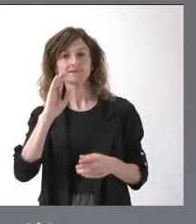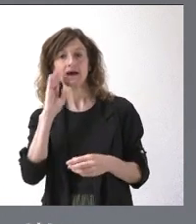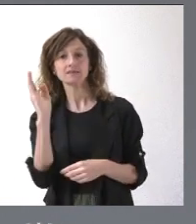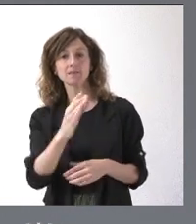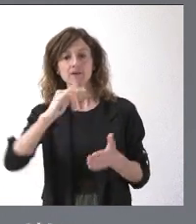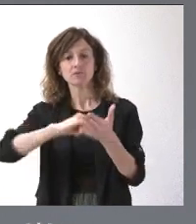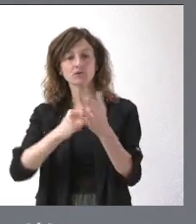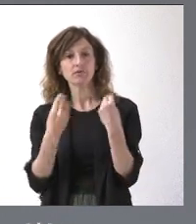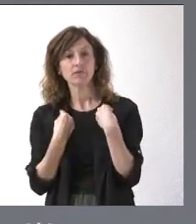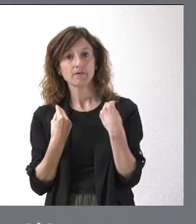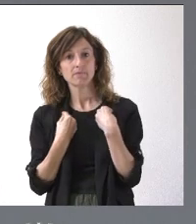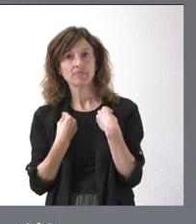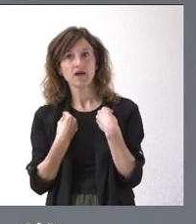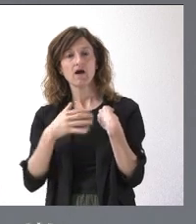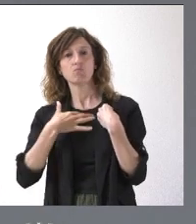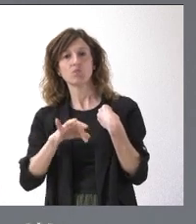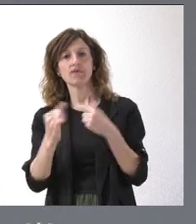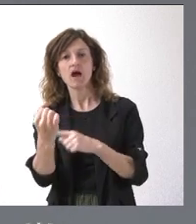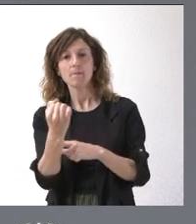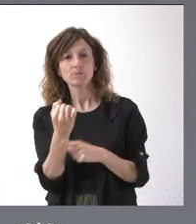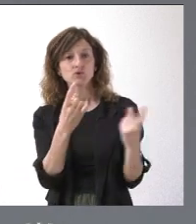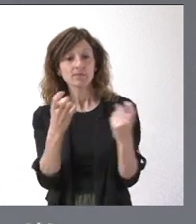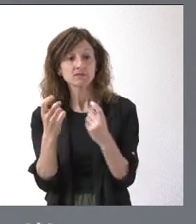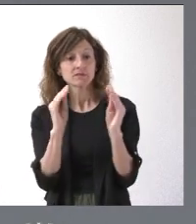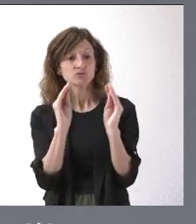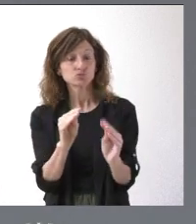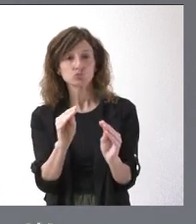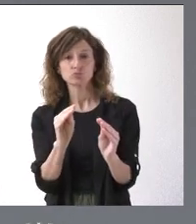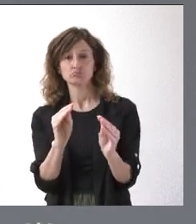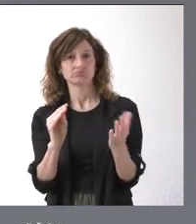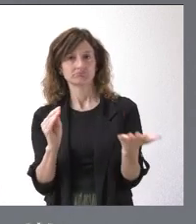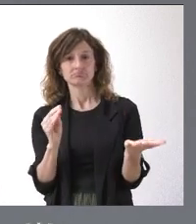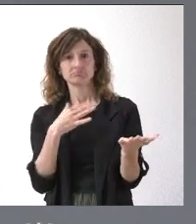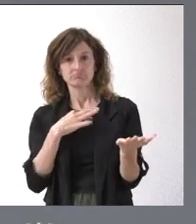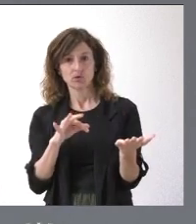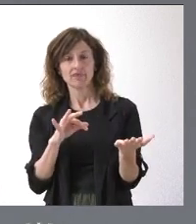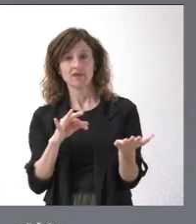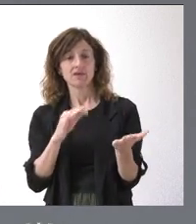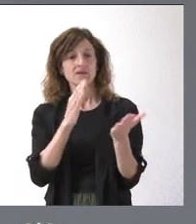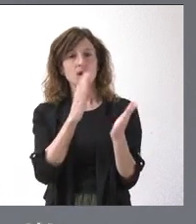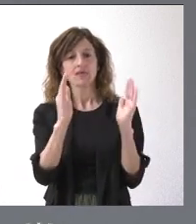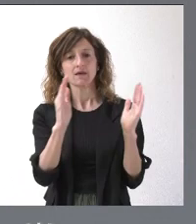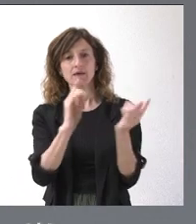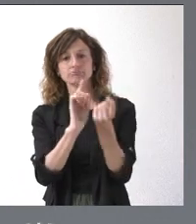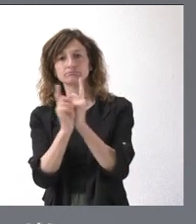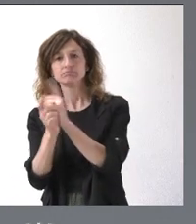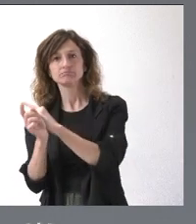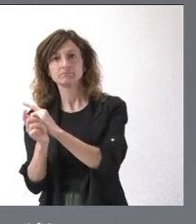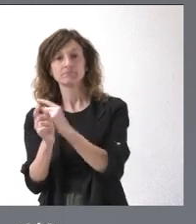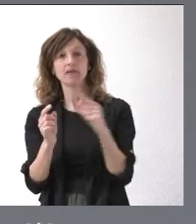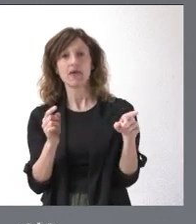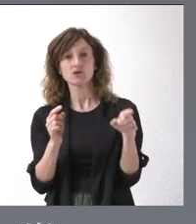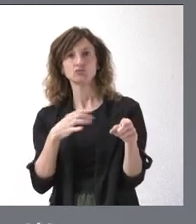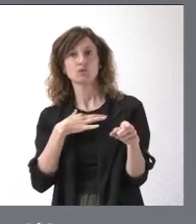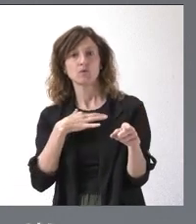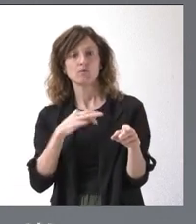ese proyecto de vida van a tener los apoyos necesarios, los apoyos que necesitan en cada uno de los momentos y que ellos mismos